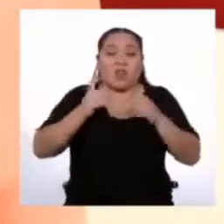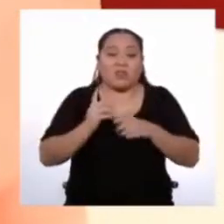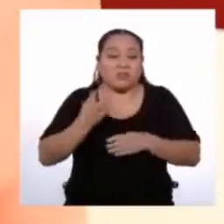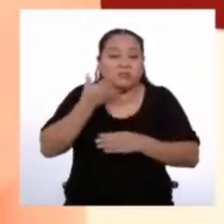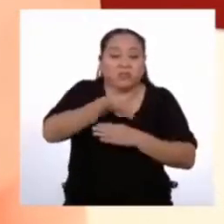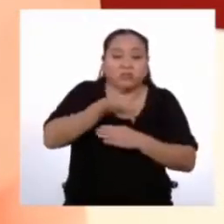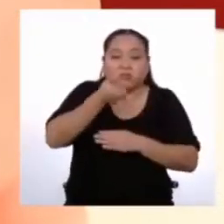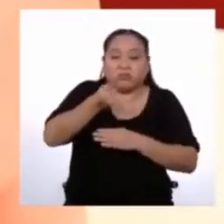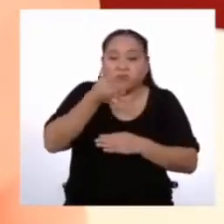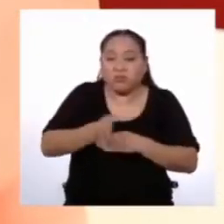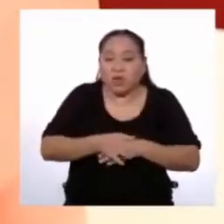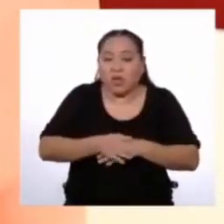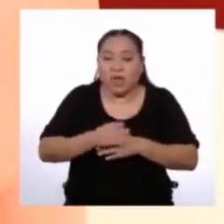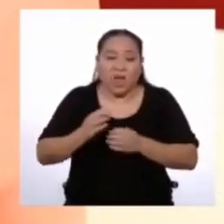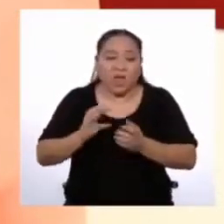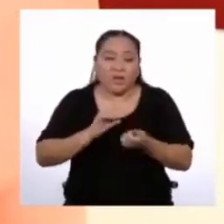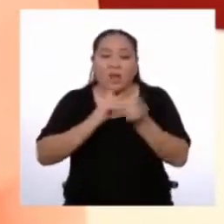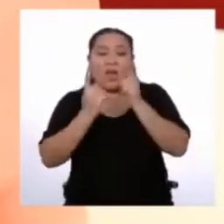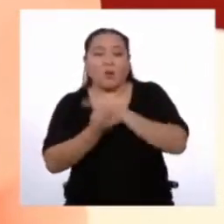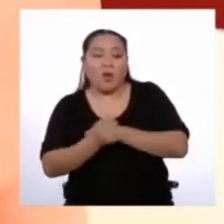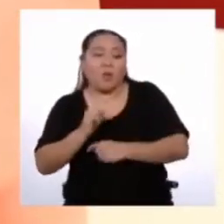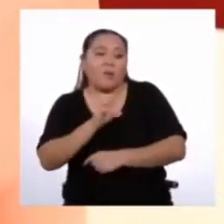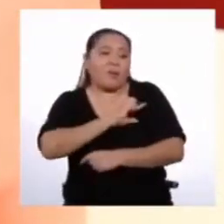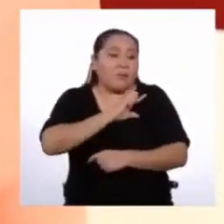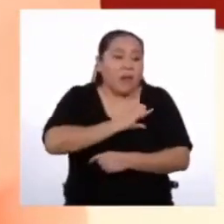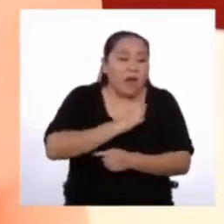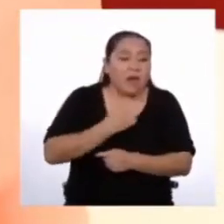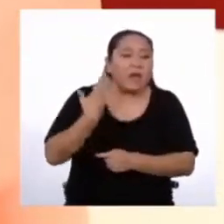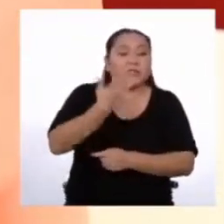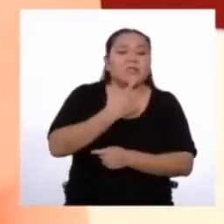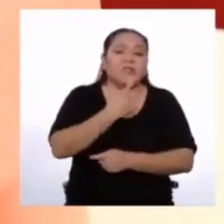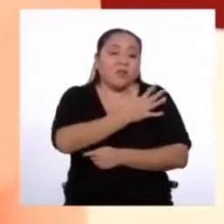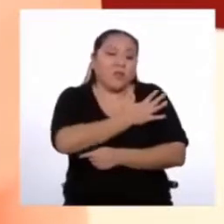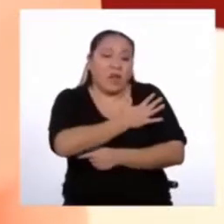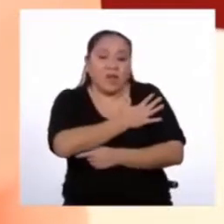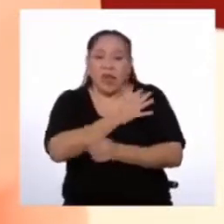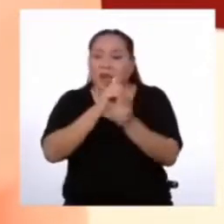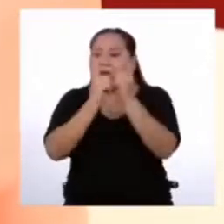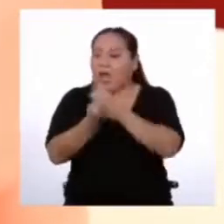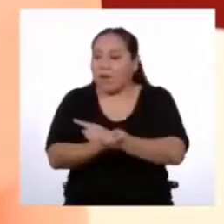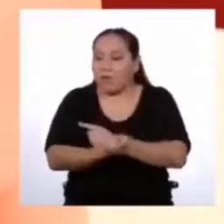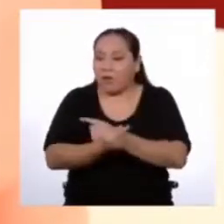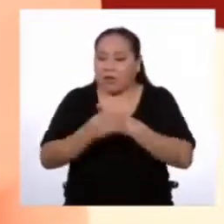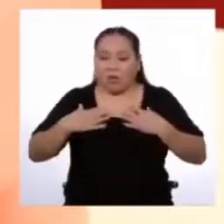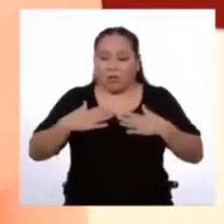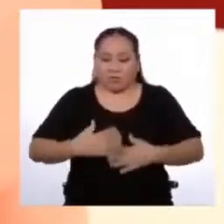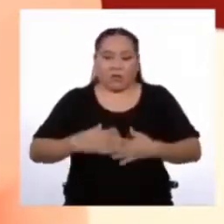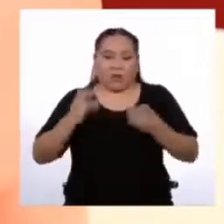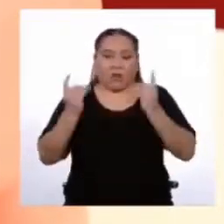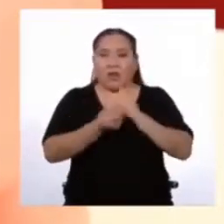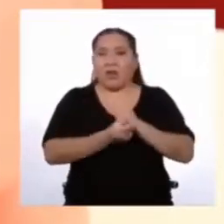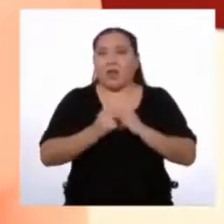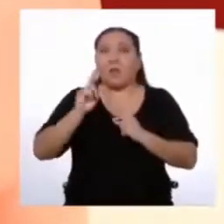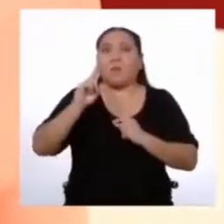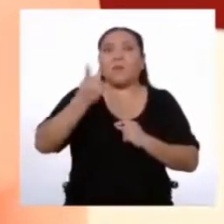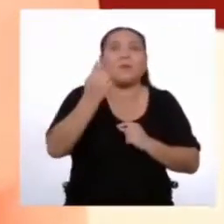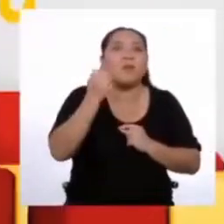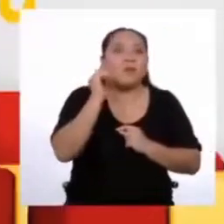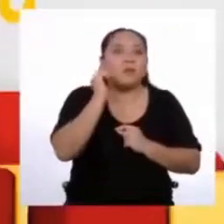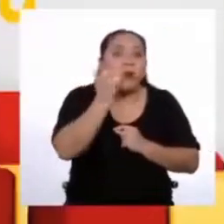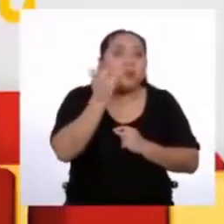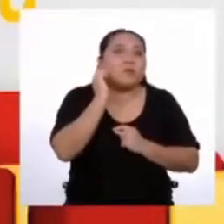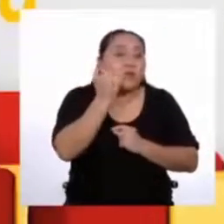¿El paso de primaria a secundaria? ¿El cambio de voz de los chicos? ¿La primera menstruación?